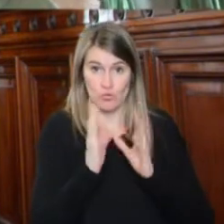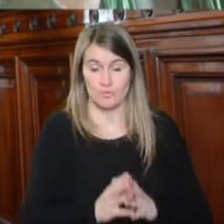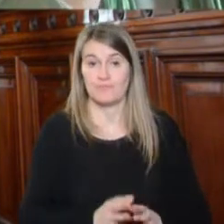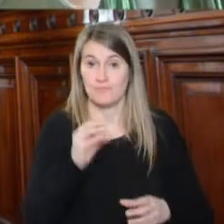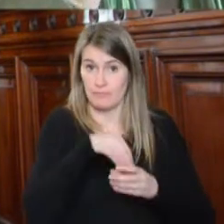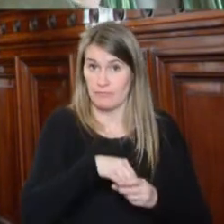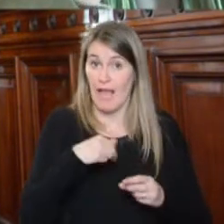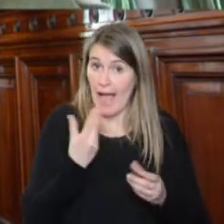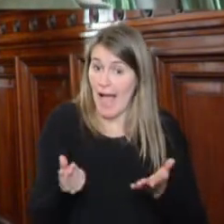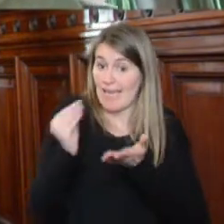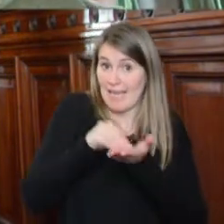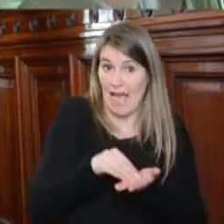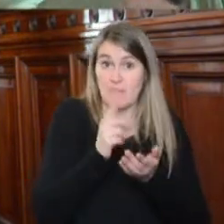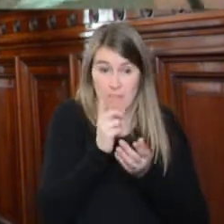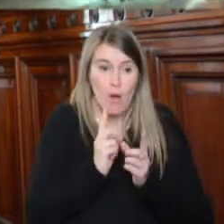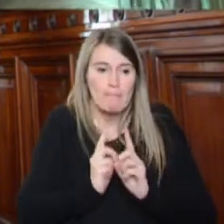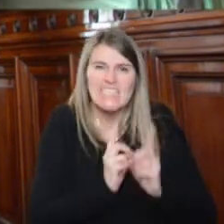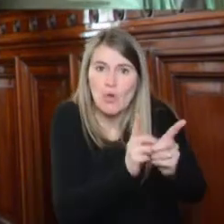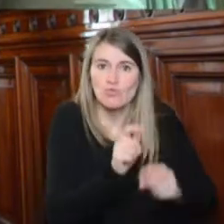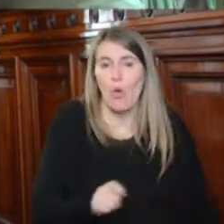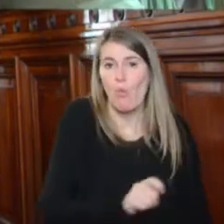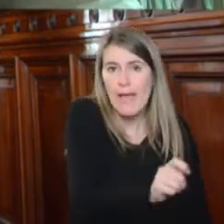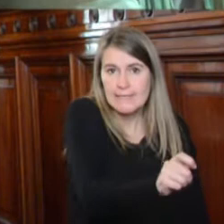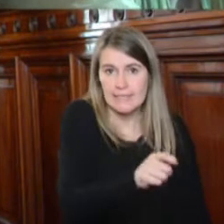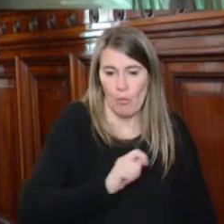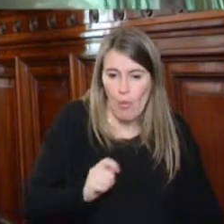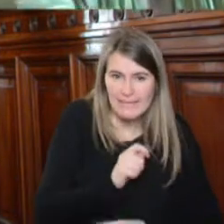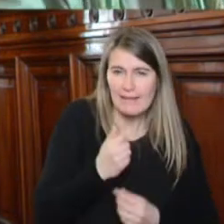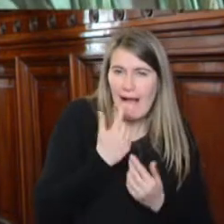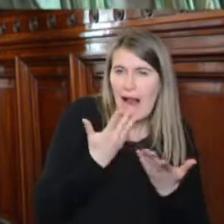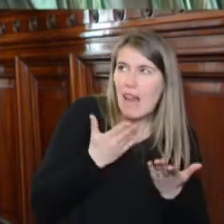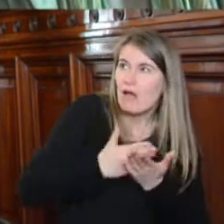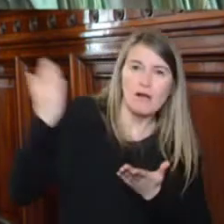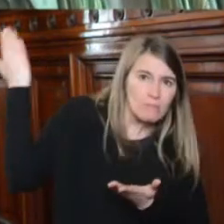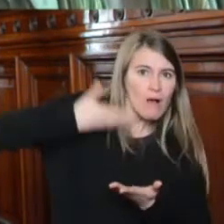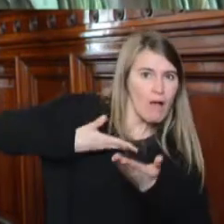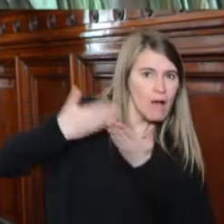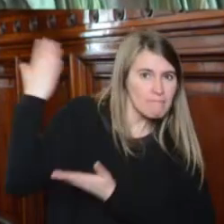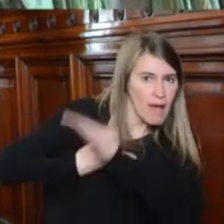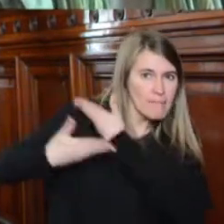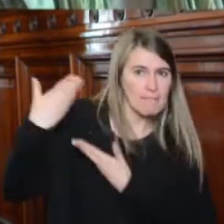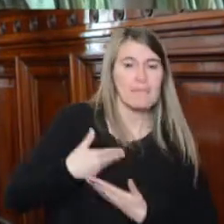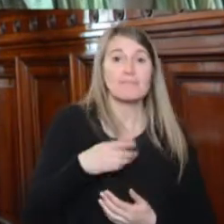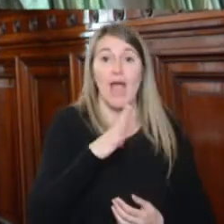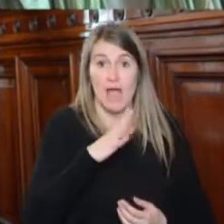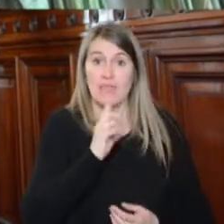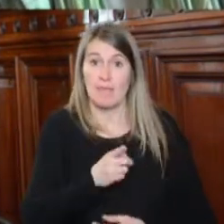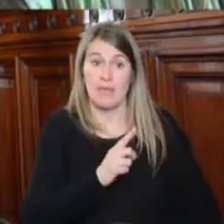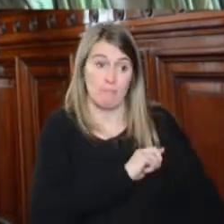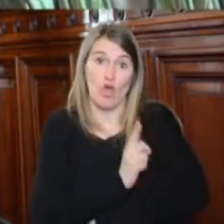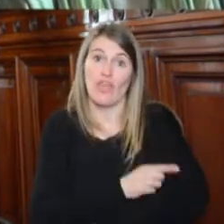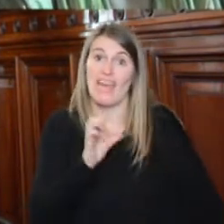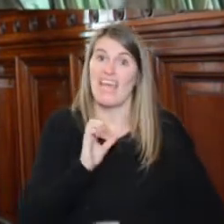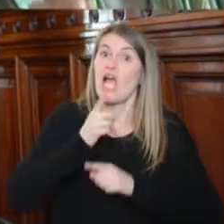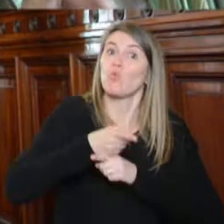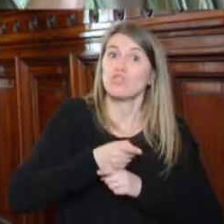Queremos agregar que al cuadro de persecución de jueces del fuero laboral se suman preocupantes discursos públicos desde el Poder Ejecutivo Nacional caracterizando